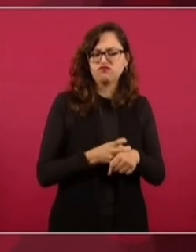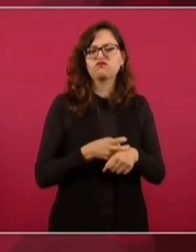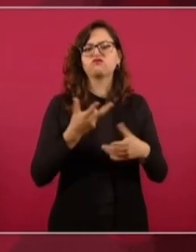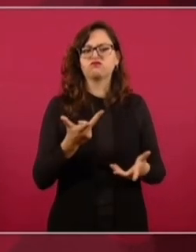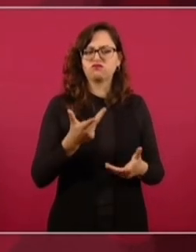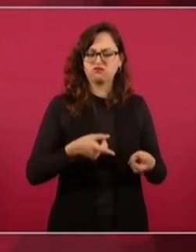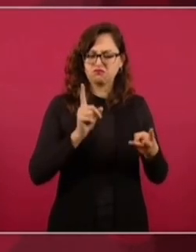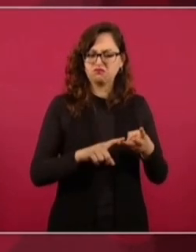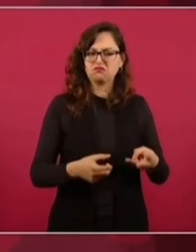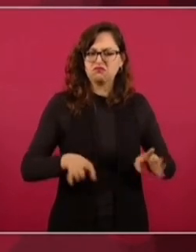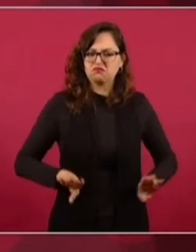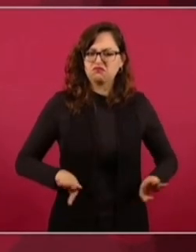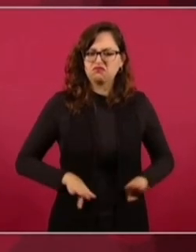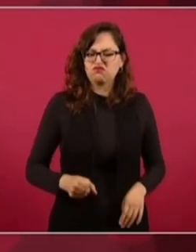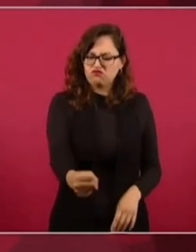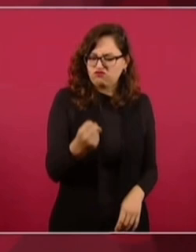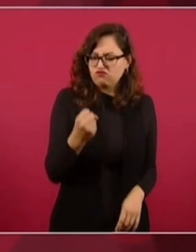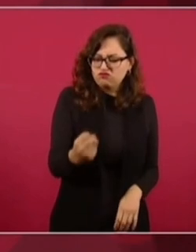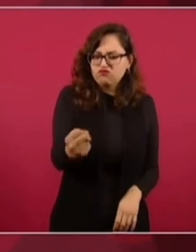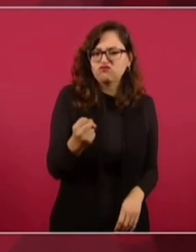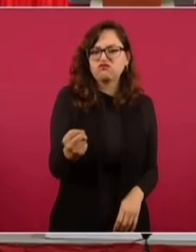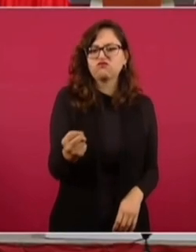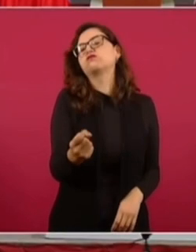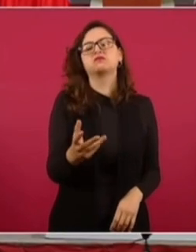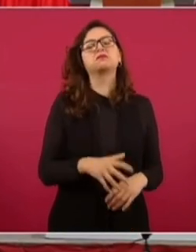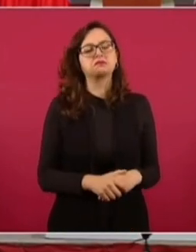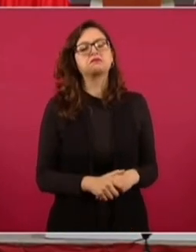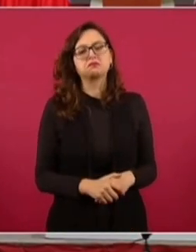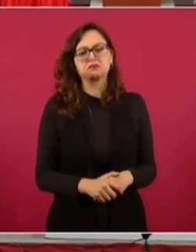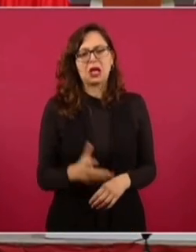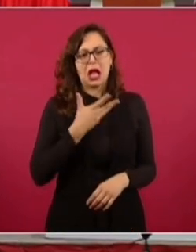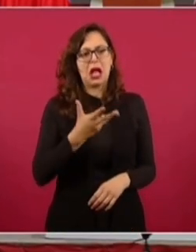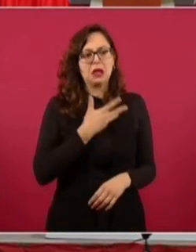amenazas de mano dura. No me va a temblar la mano. No.